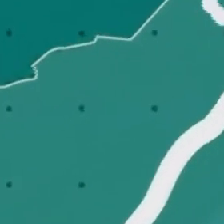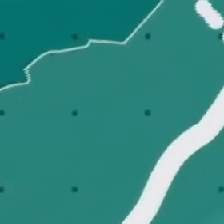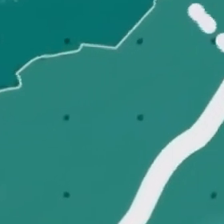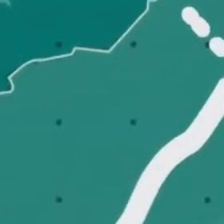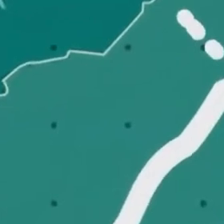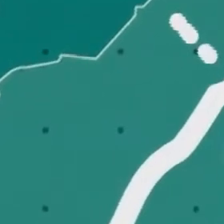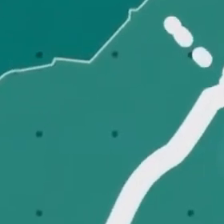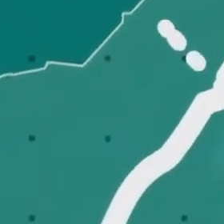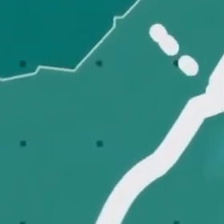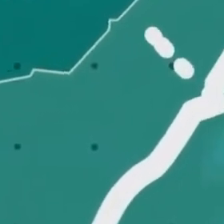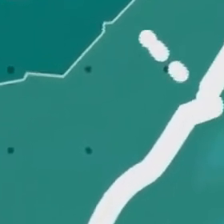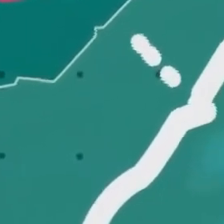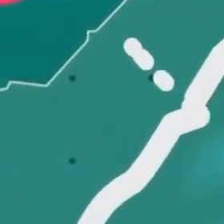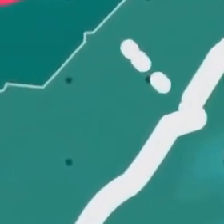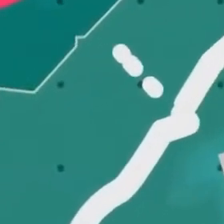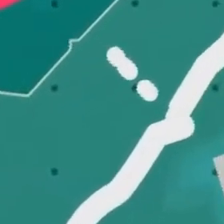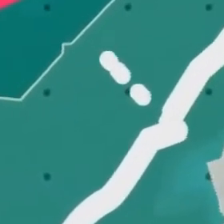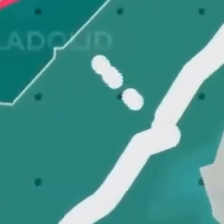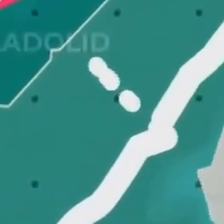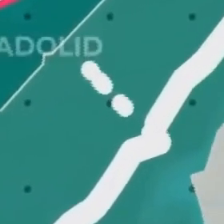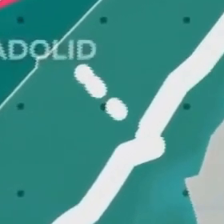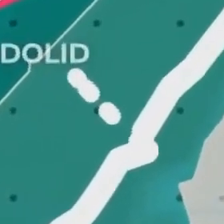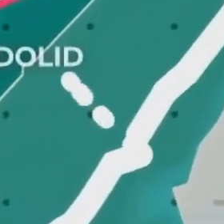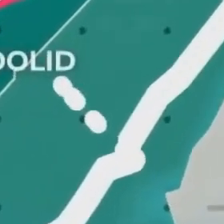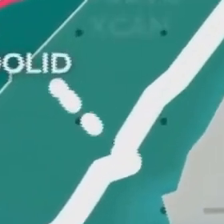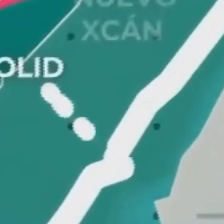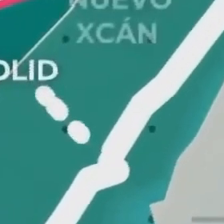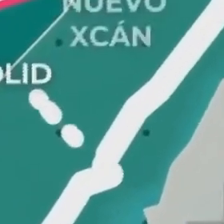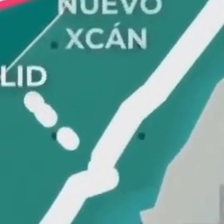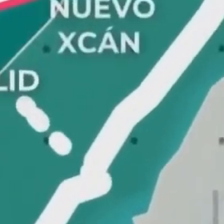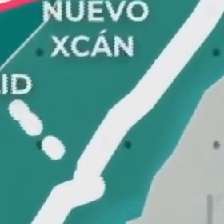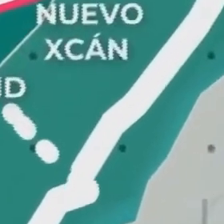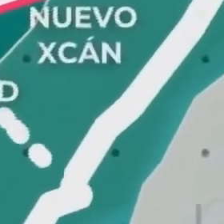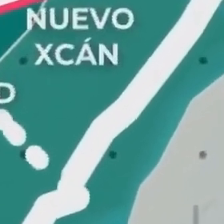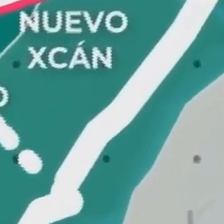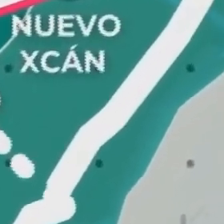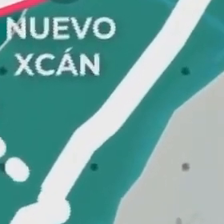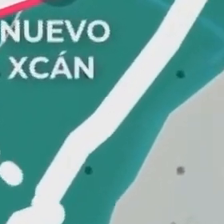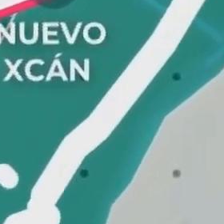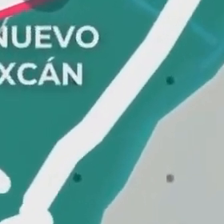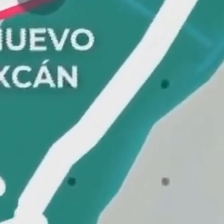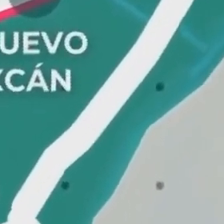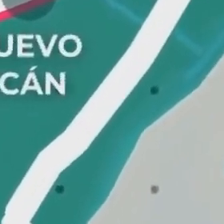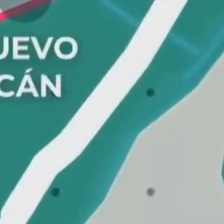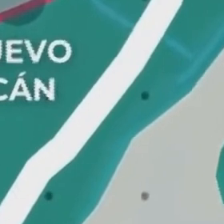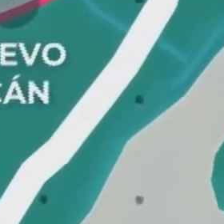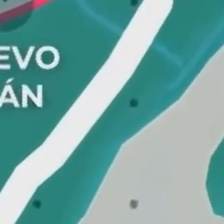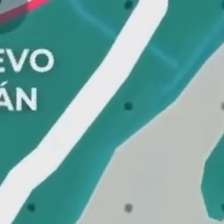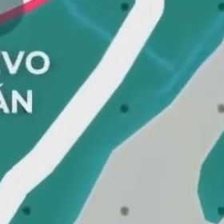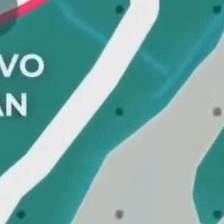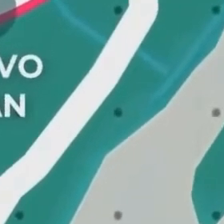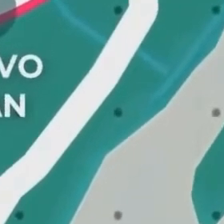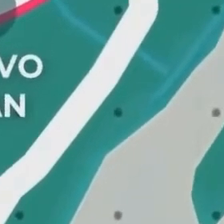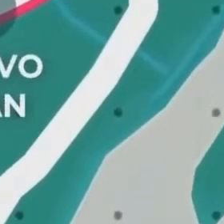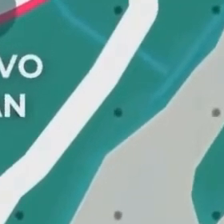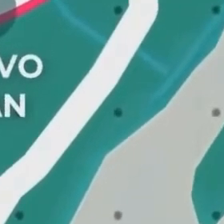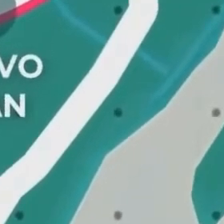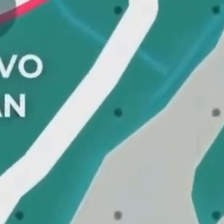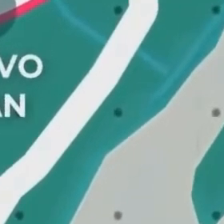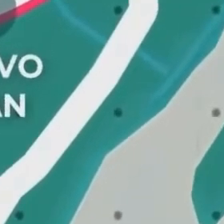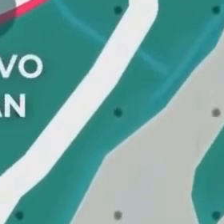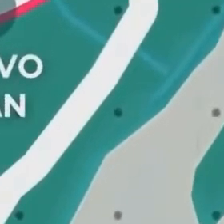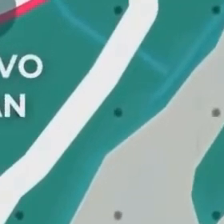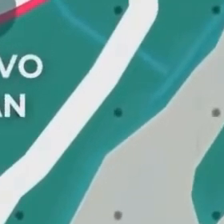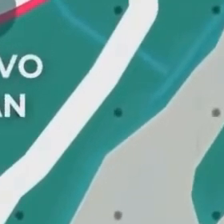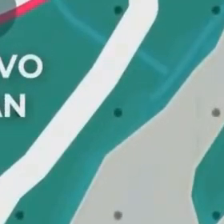Izamal. Después, seguimos hacia Chichen Itzá. Luego, pasa por Valladolid hacia Nuevo Xcán. Y por último,